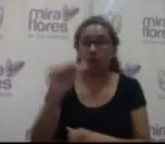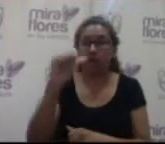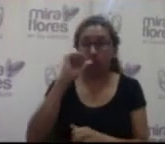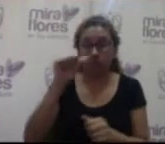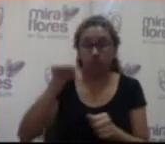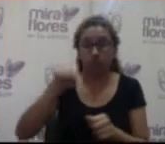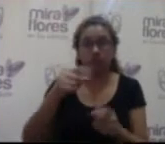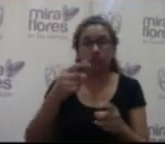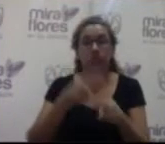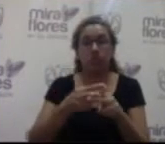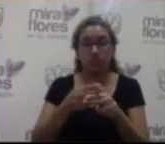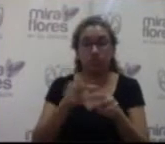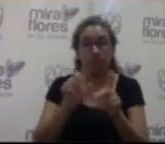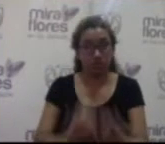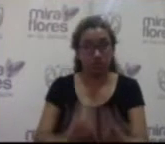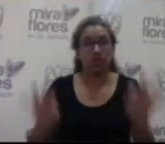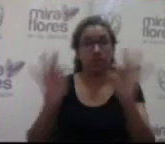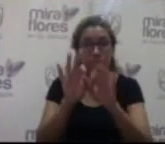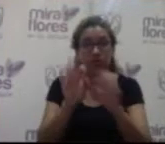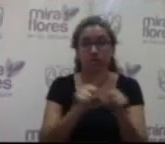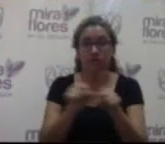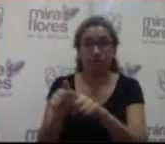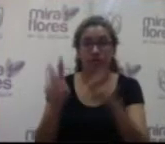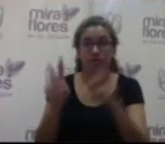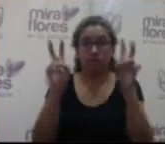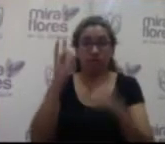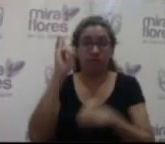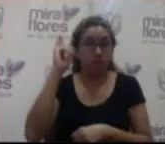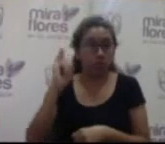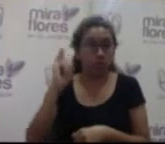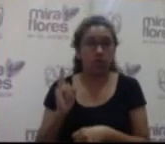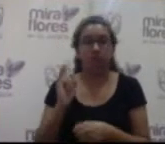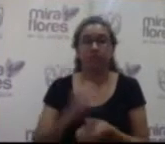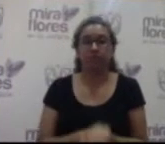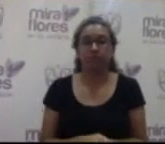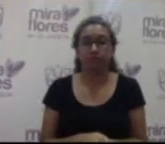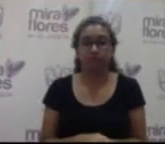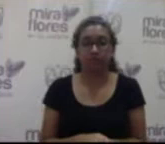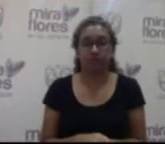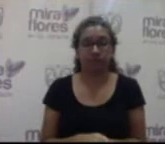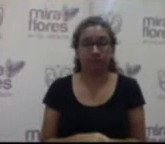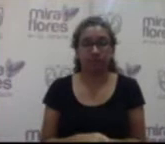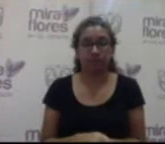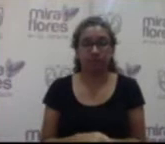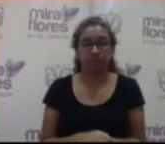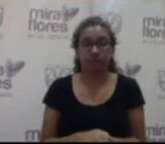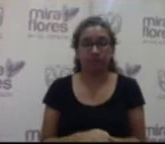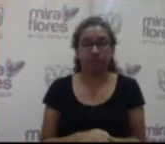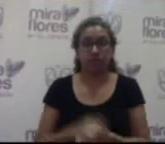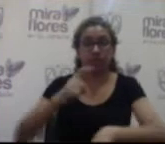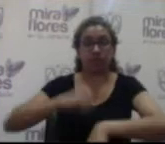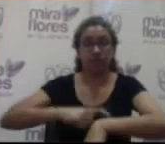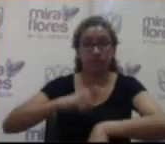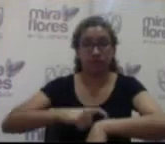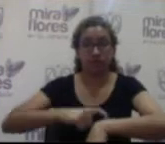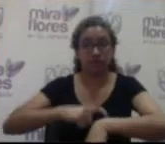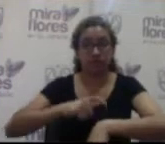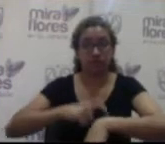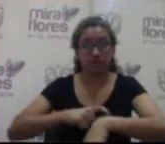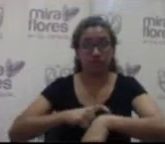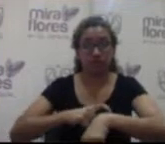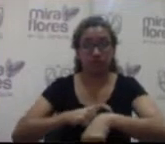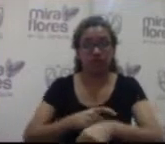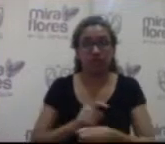muy importante por los temas de emergencia Sí El plazo que se nos ha